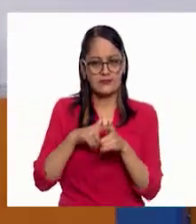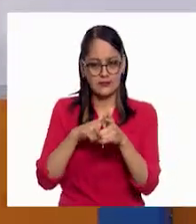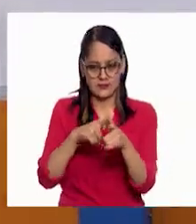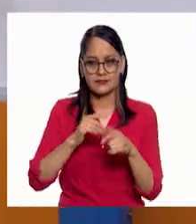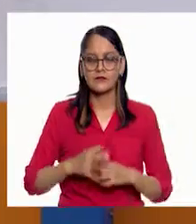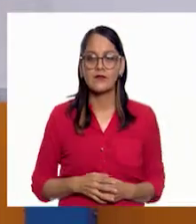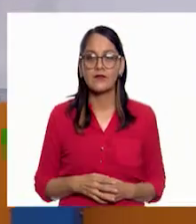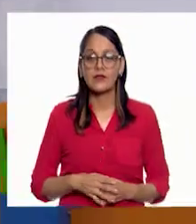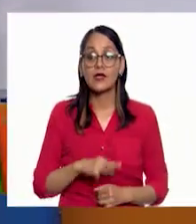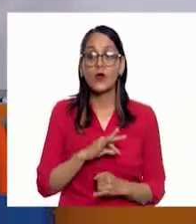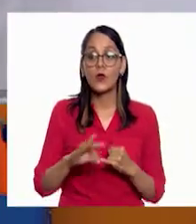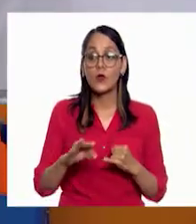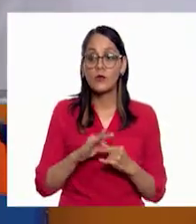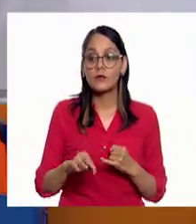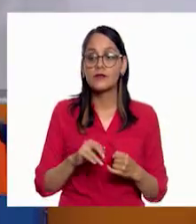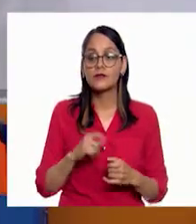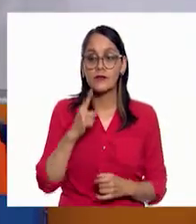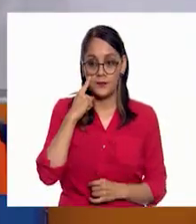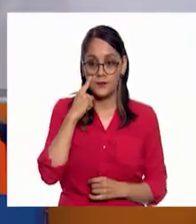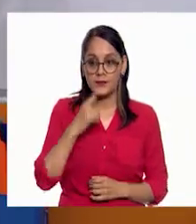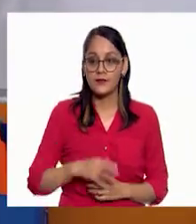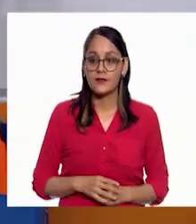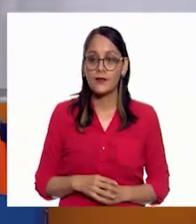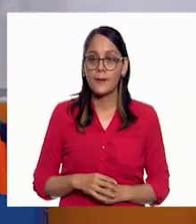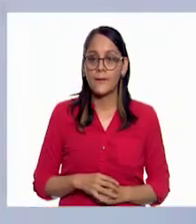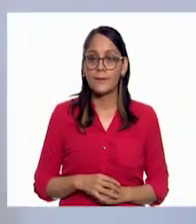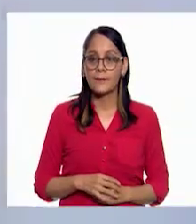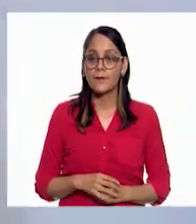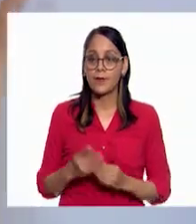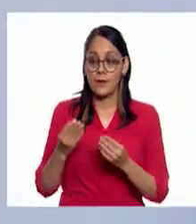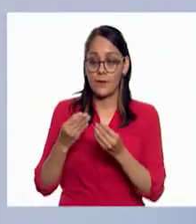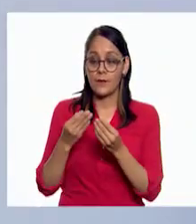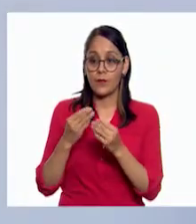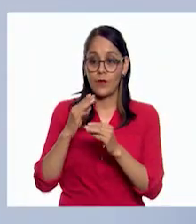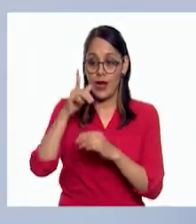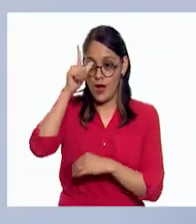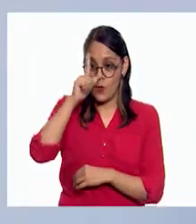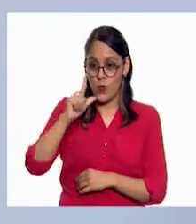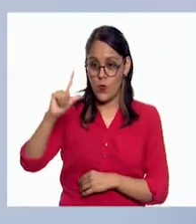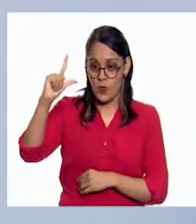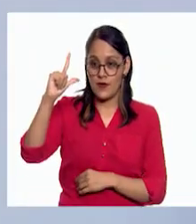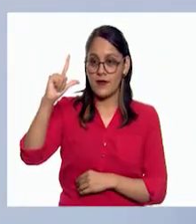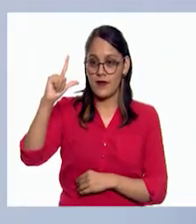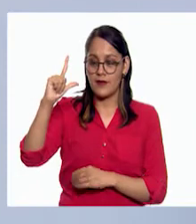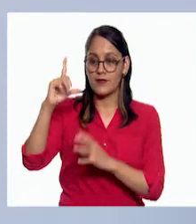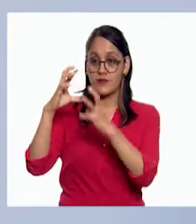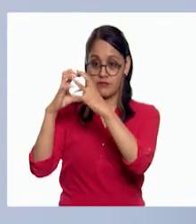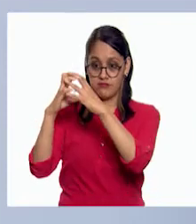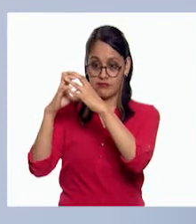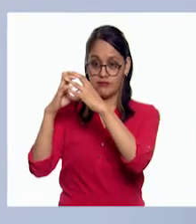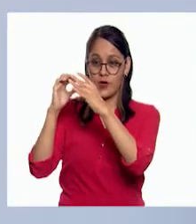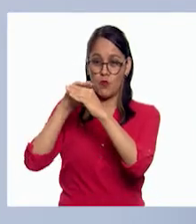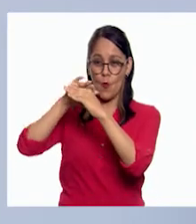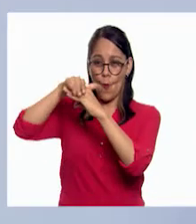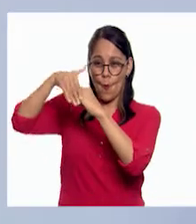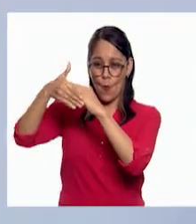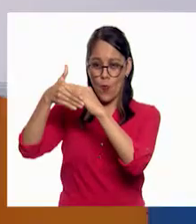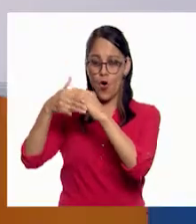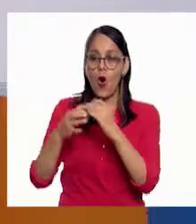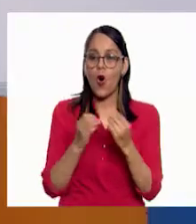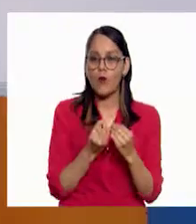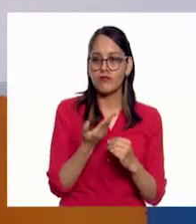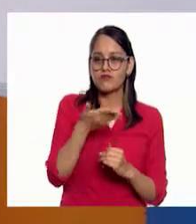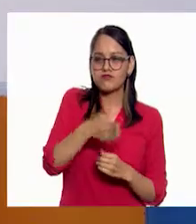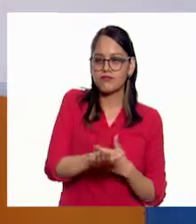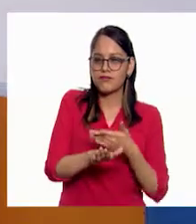Y por últimas dos, ¿la huella o es lisa? ¿O que no es lisa? Ah, no es lisa. La